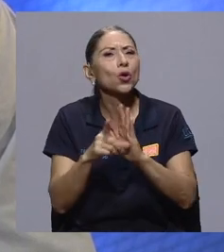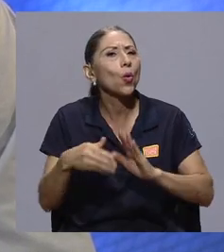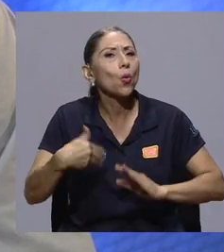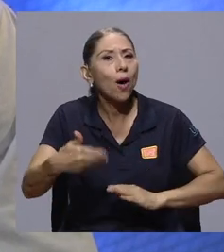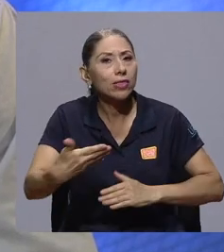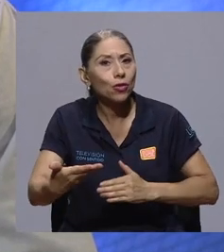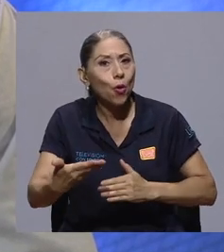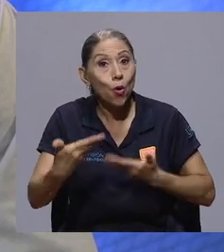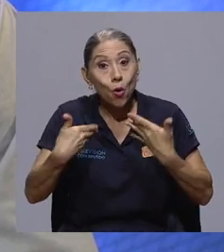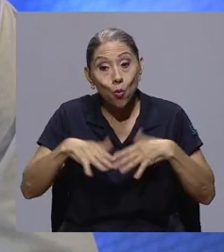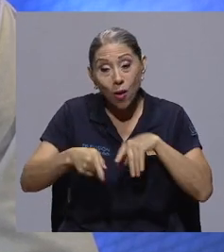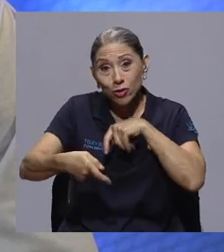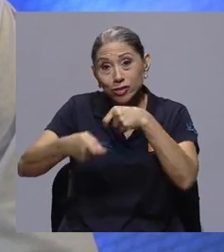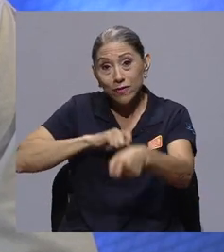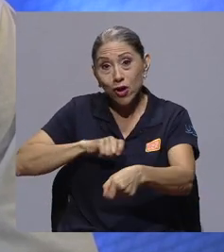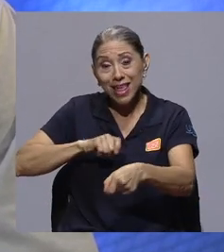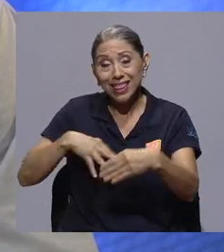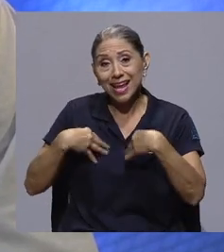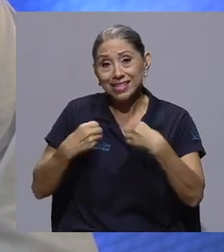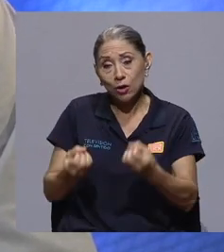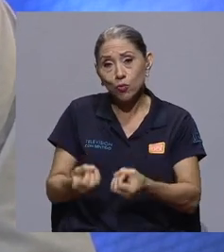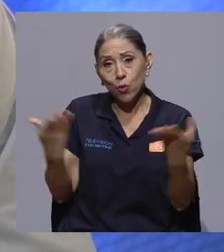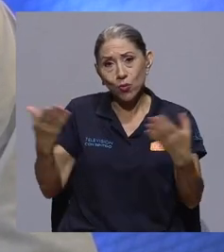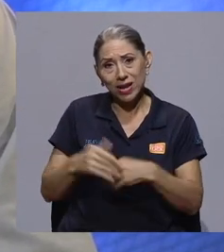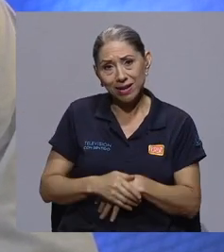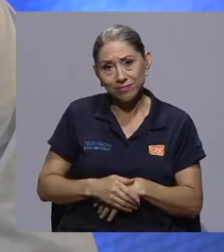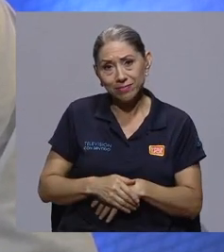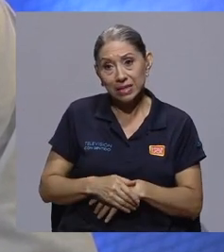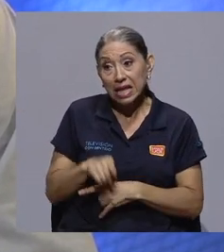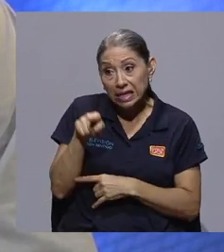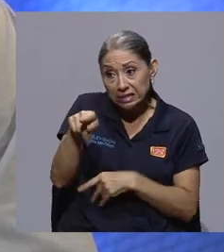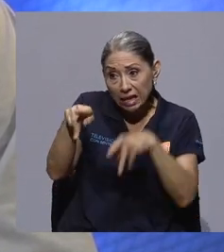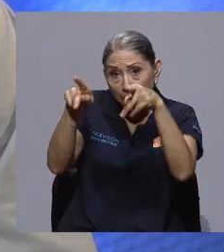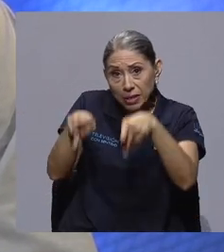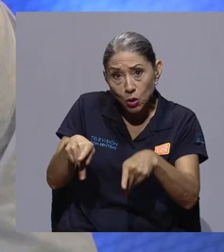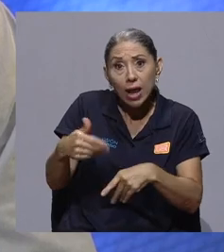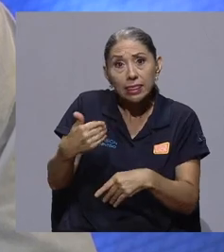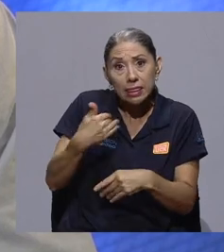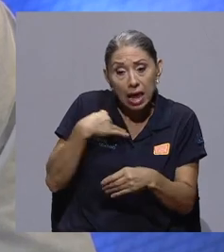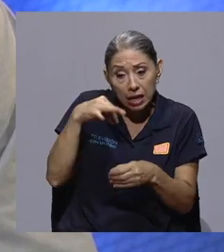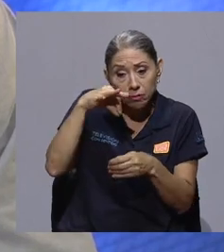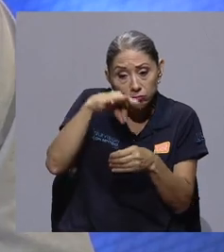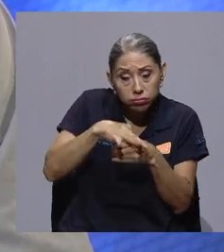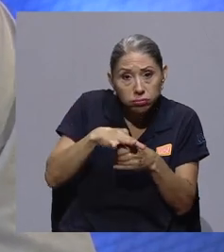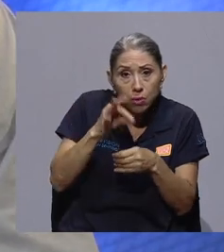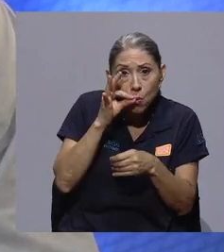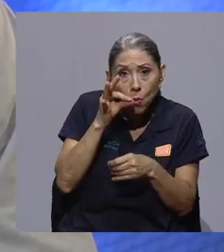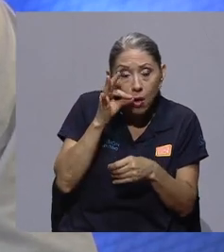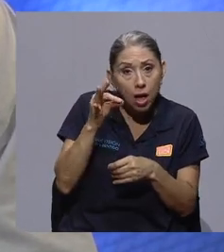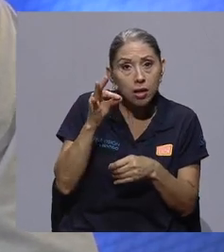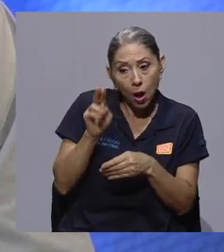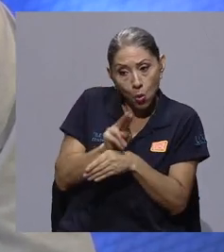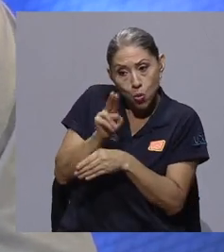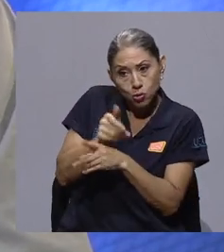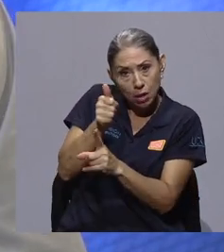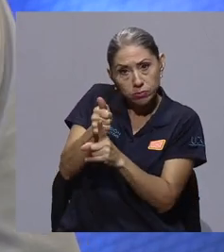configura cuando se violenta la salud pública. Si la persona tiene esta sustancia o la consume